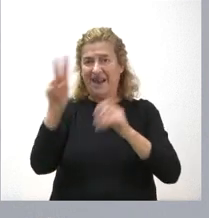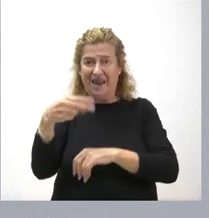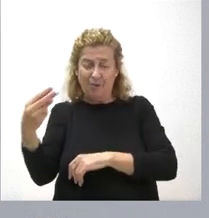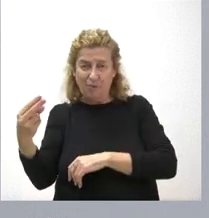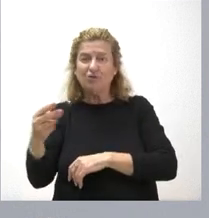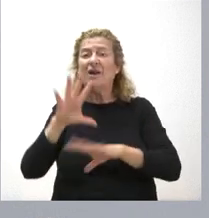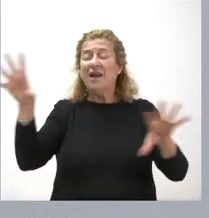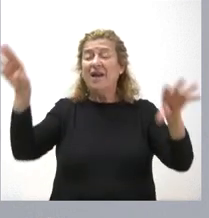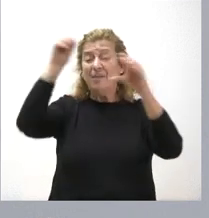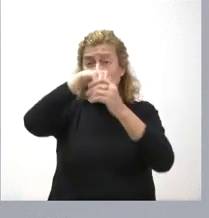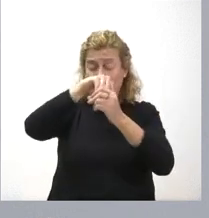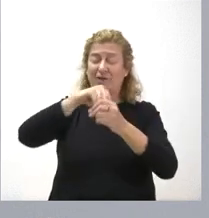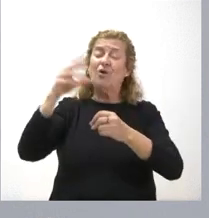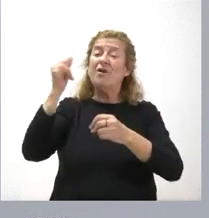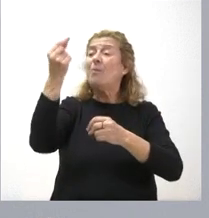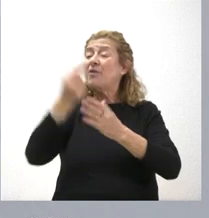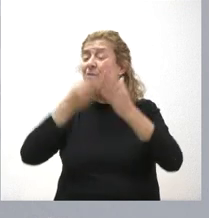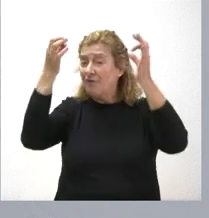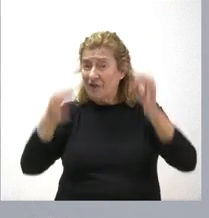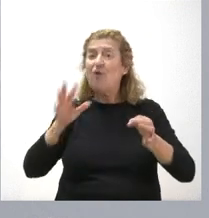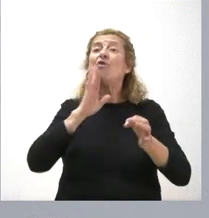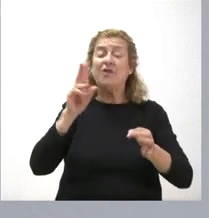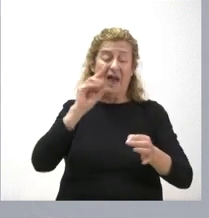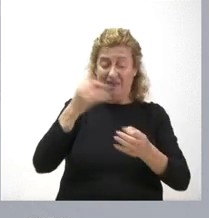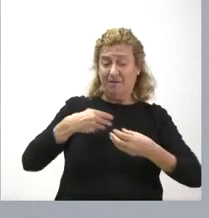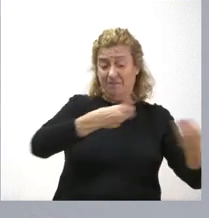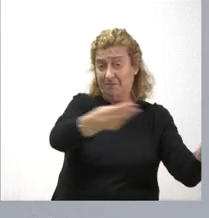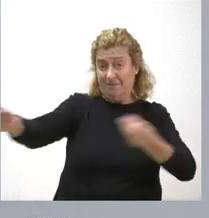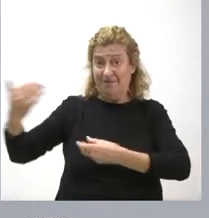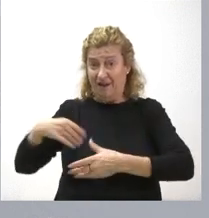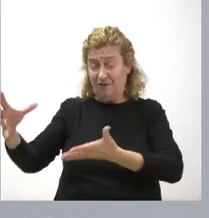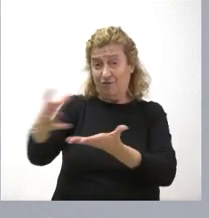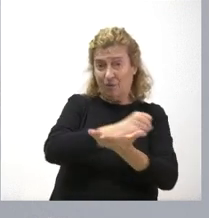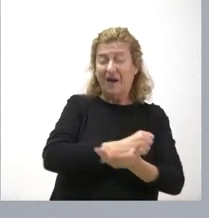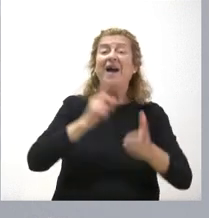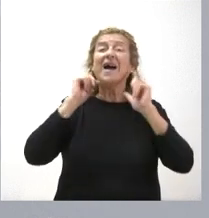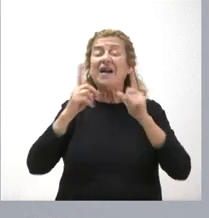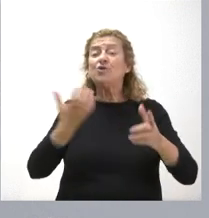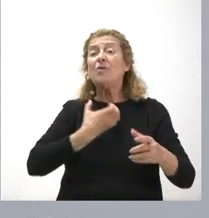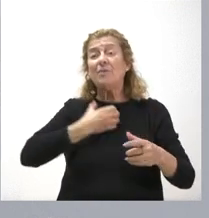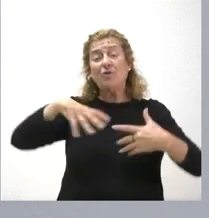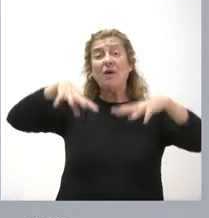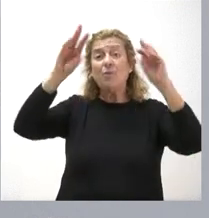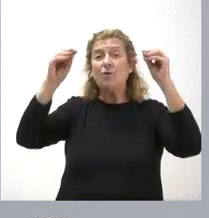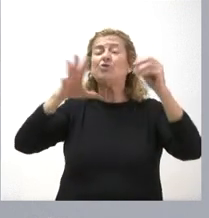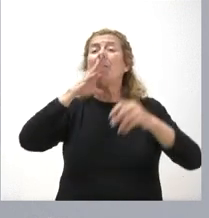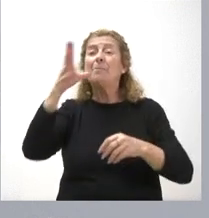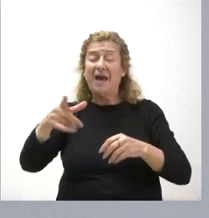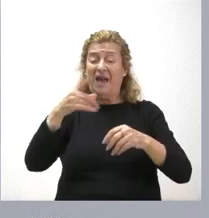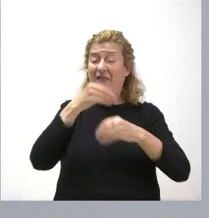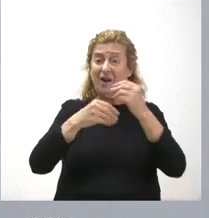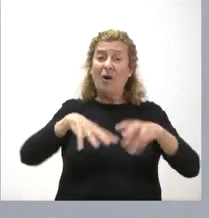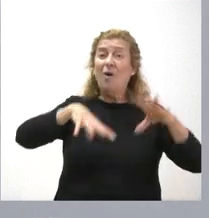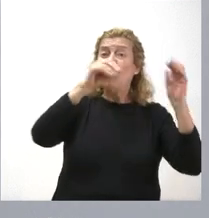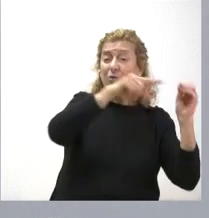El importe y el contenido de estas actuaciones lo tienen ustedes en la descripción. En el caso del Ayuntamiento de Burgos para la actuación en la muralla de Burgos y en el